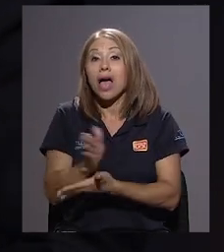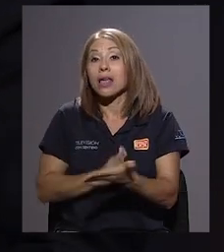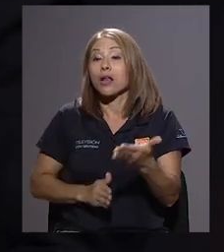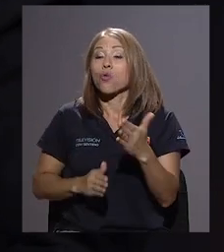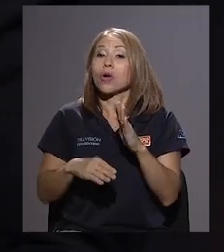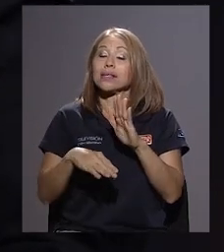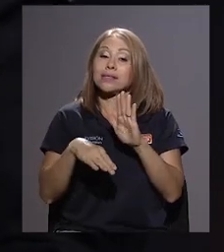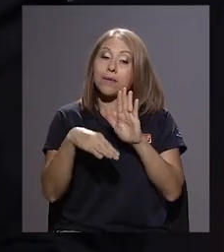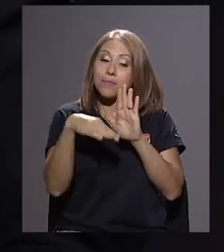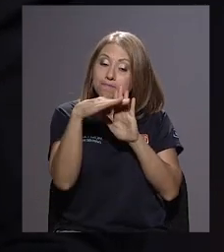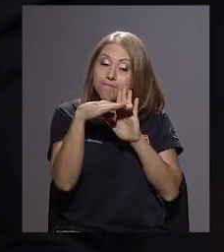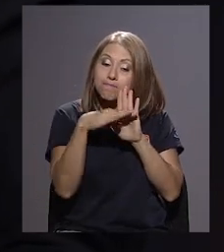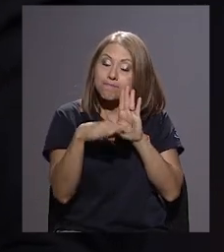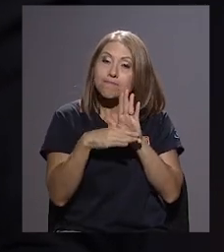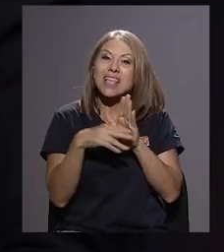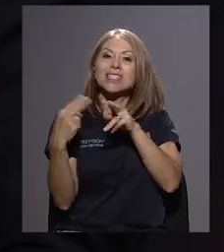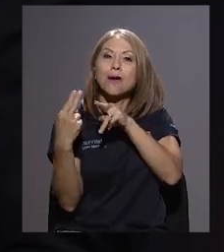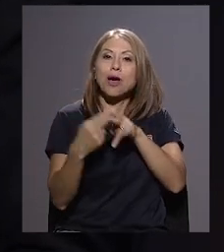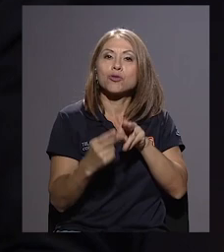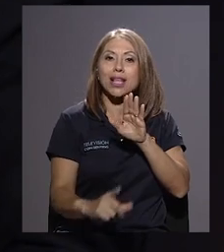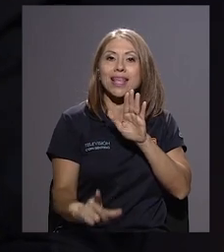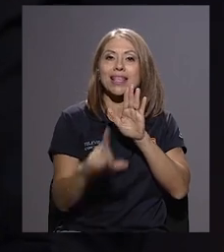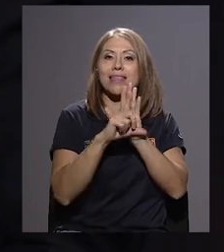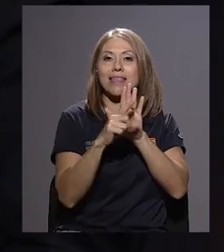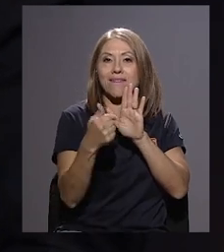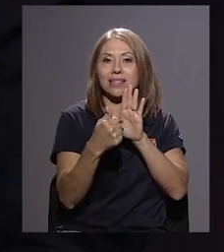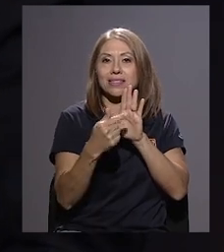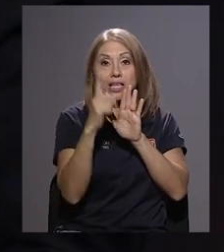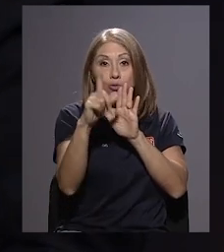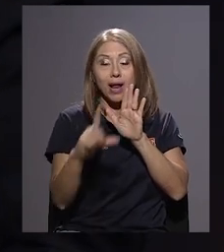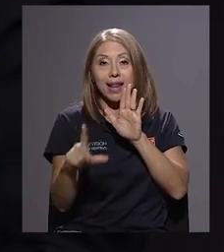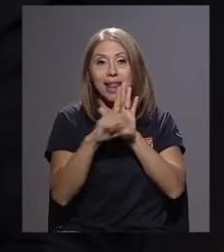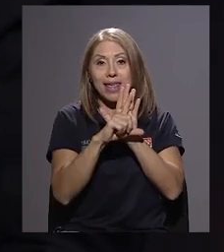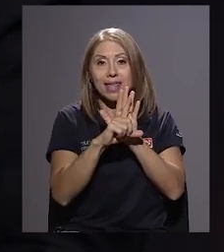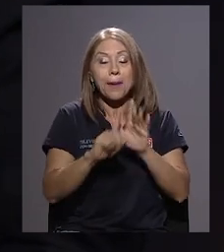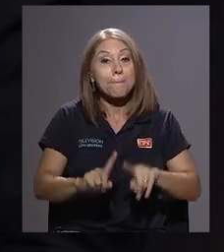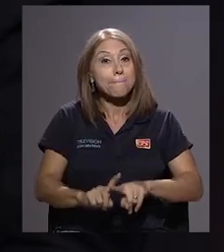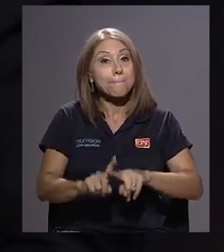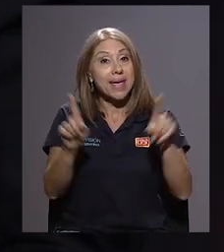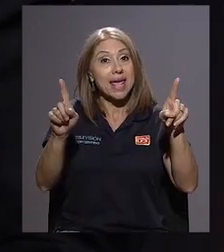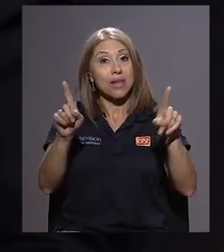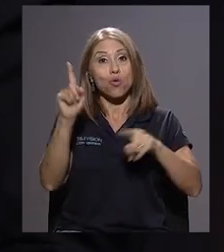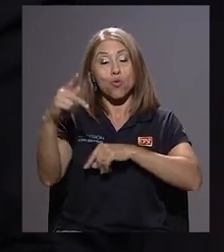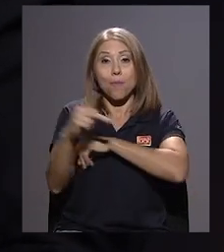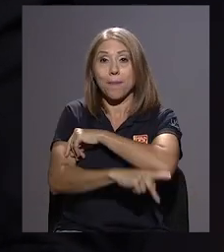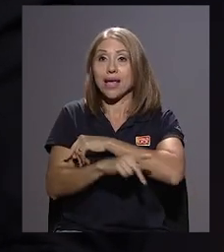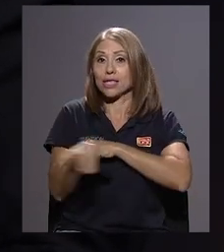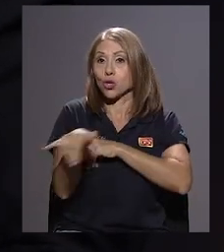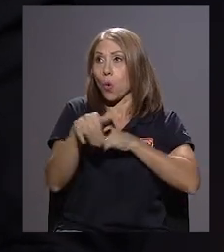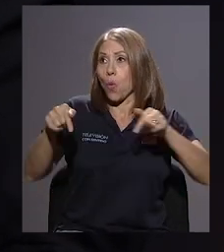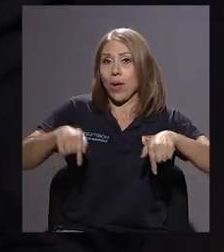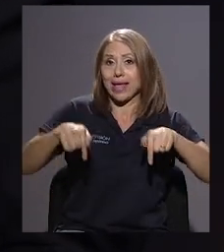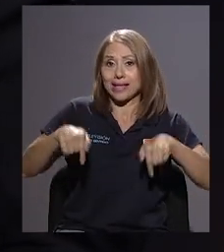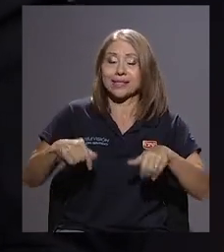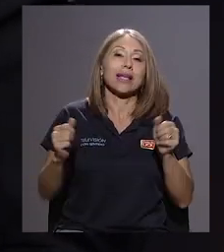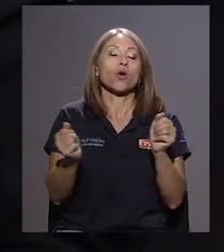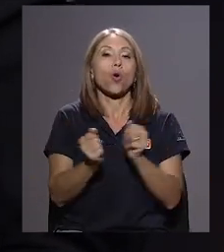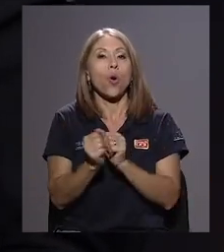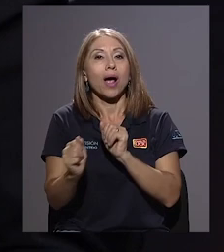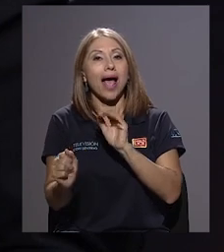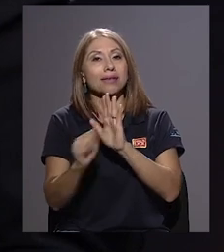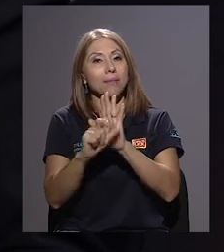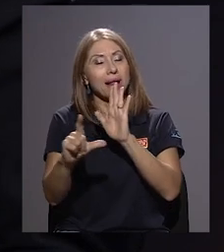que bueno, pues es una ley, como me preguntaste antes de la Ley de Acción de Información, pero en un país como el nuestro, con una asamblea